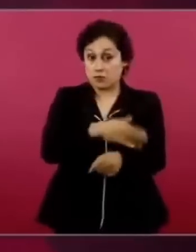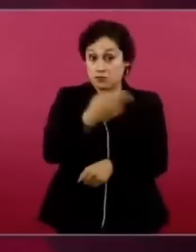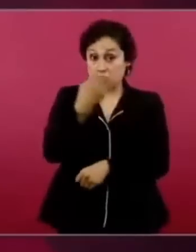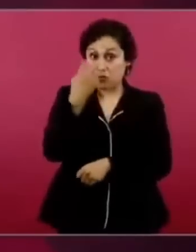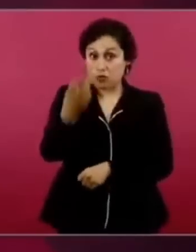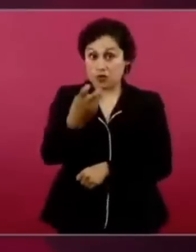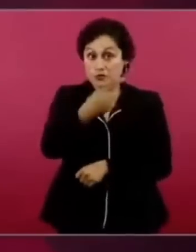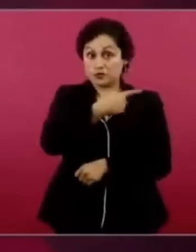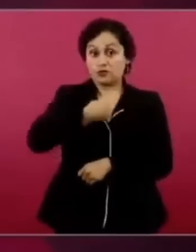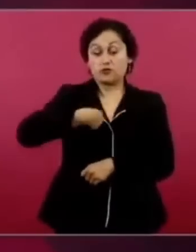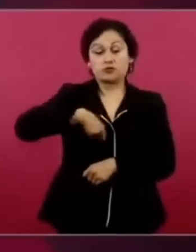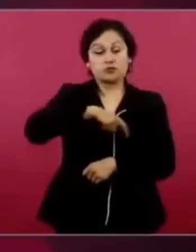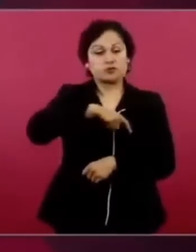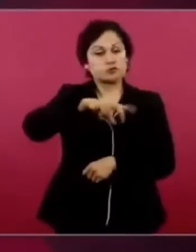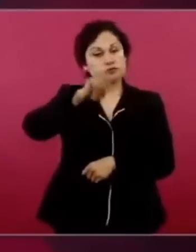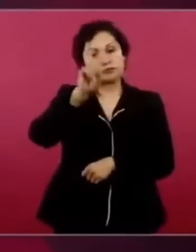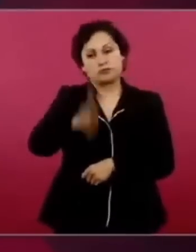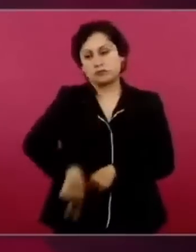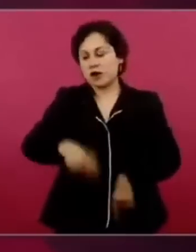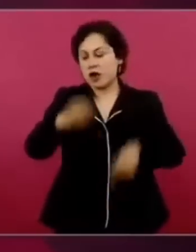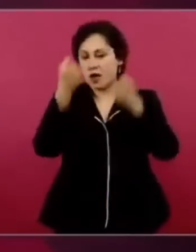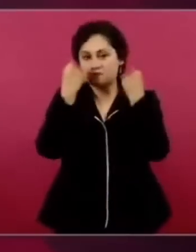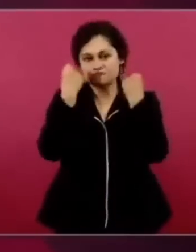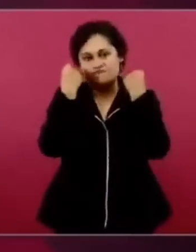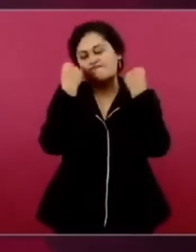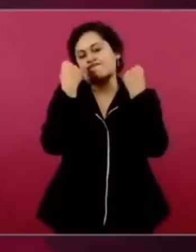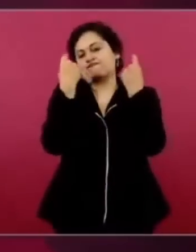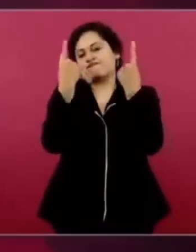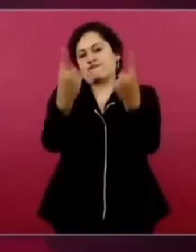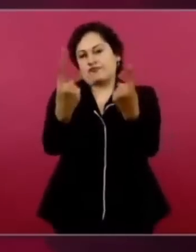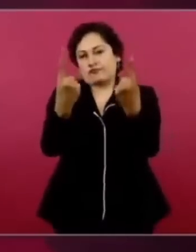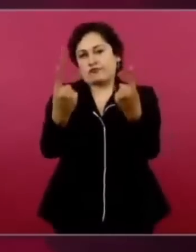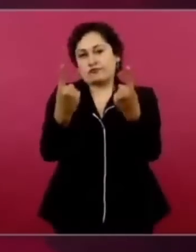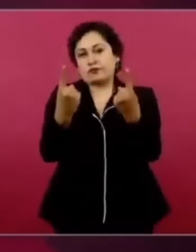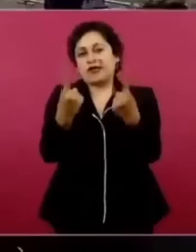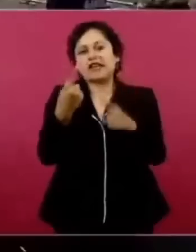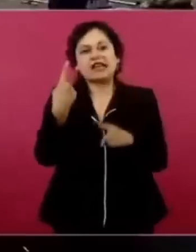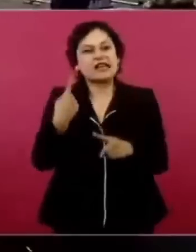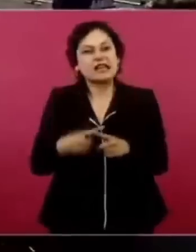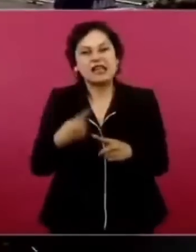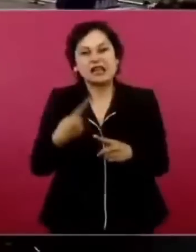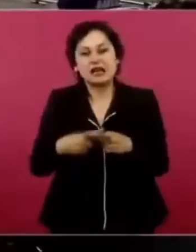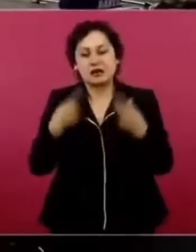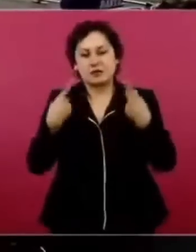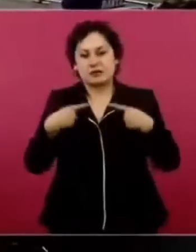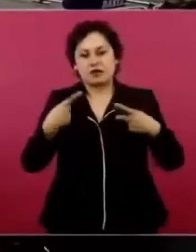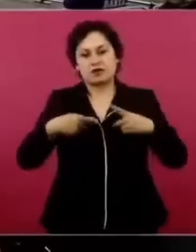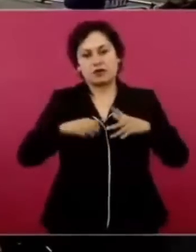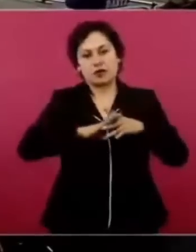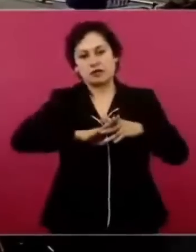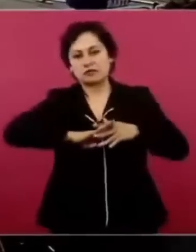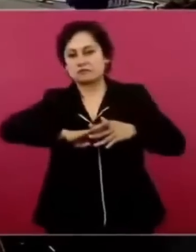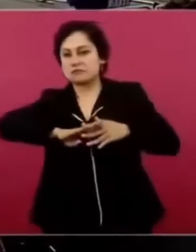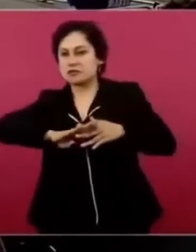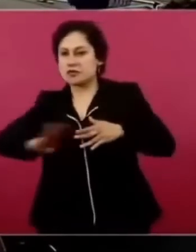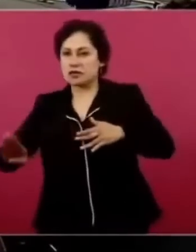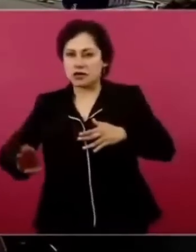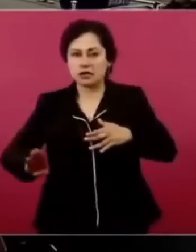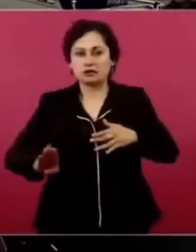reconocer lo que hicieron nuestros paisanos migrantes, que fue cuando más